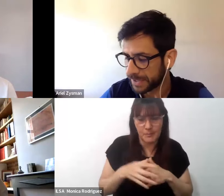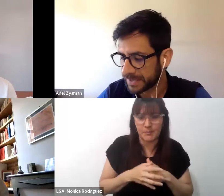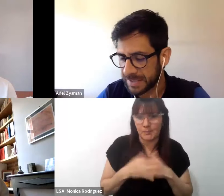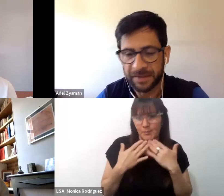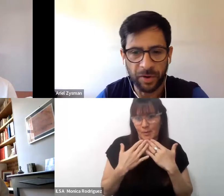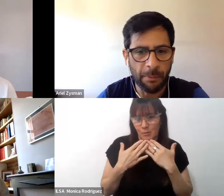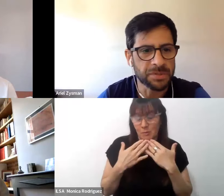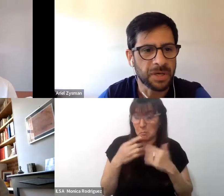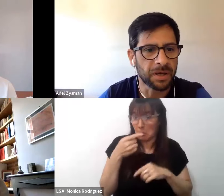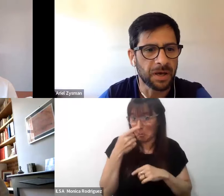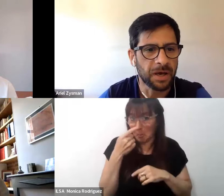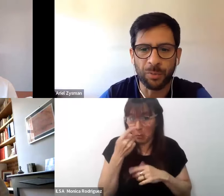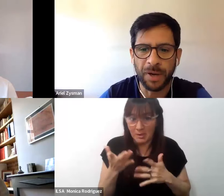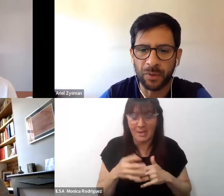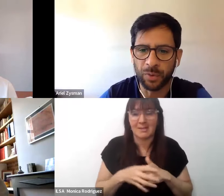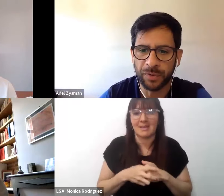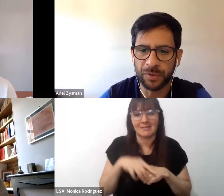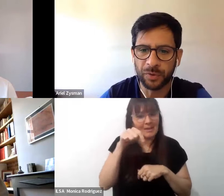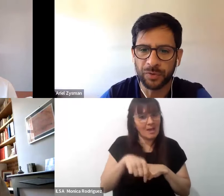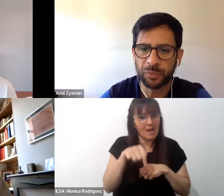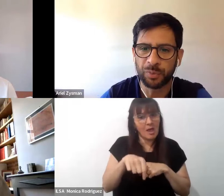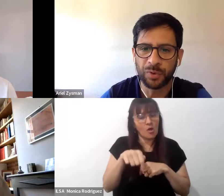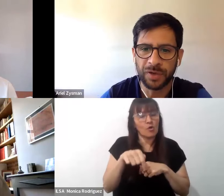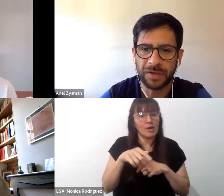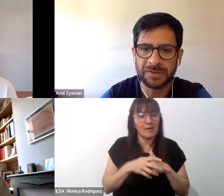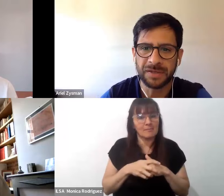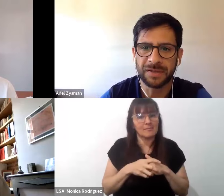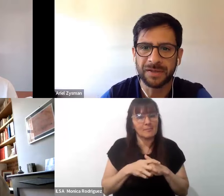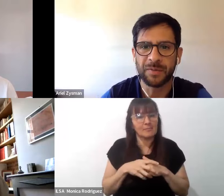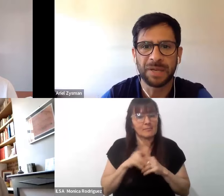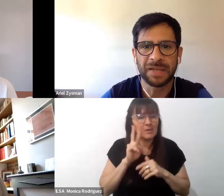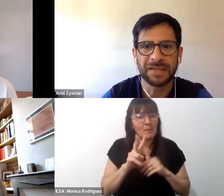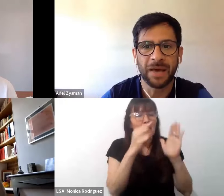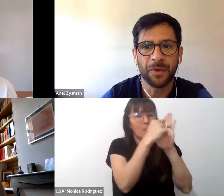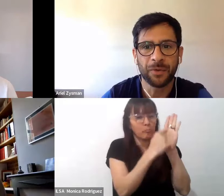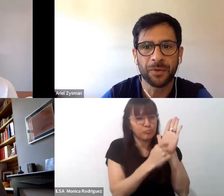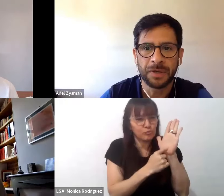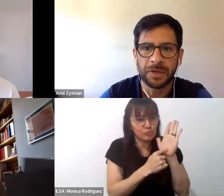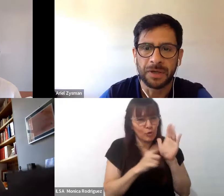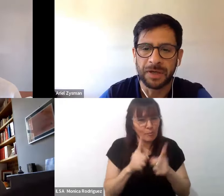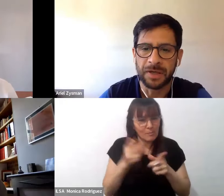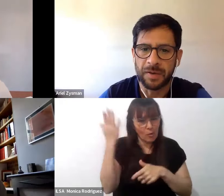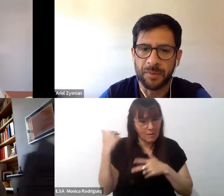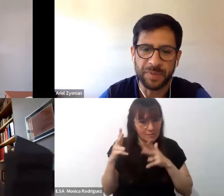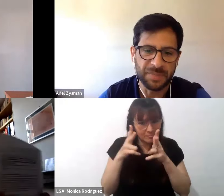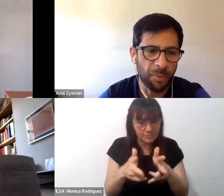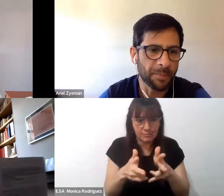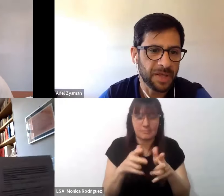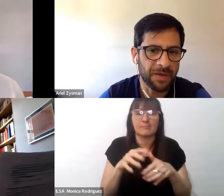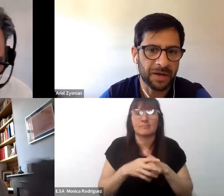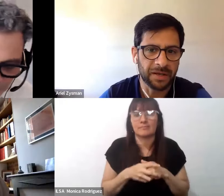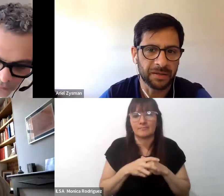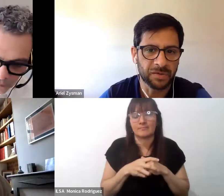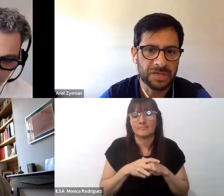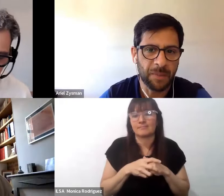súper interesante, ahora vamos a retomar algunos de estos puntos que has planteado. En principio